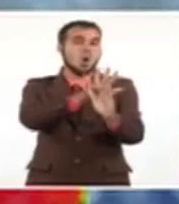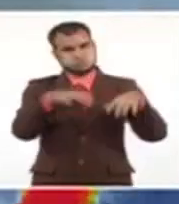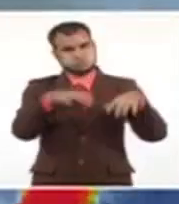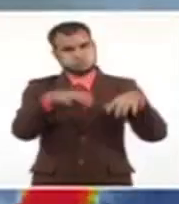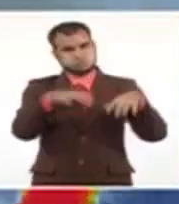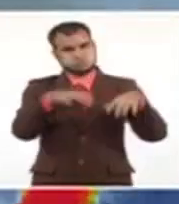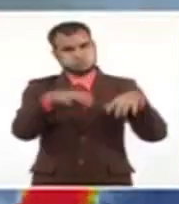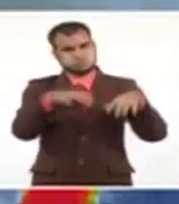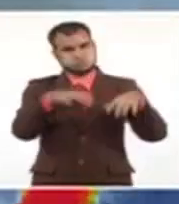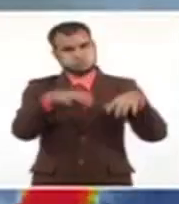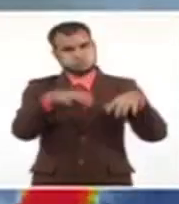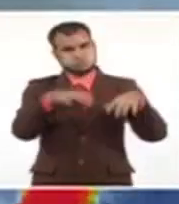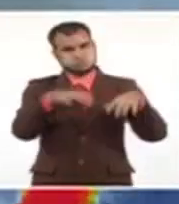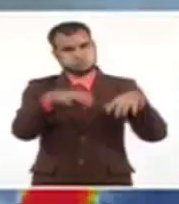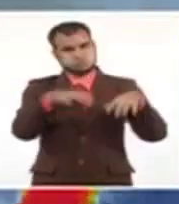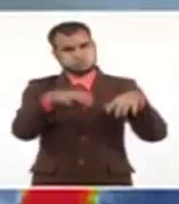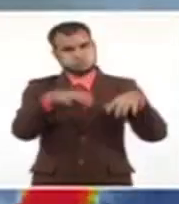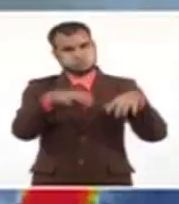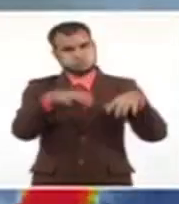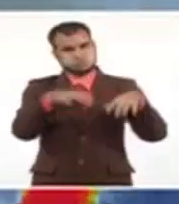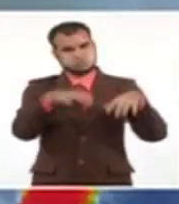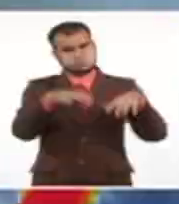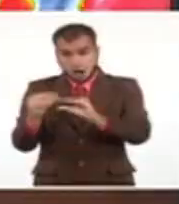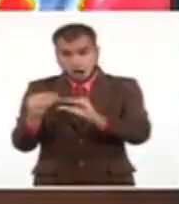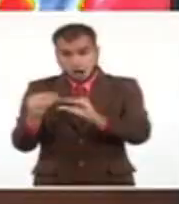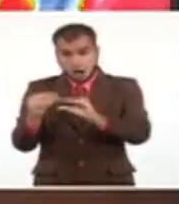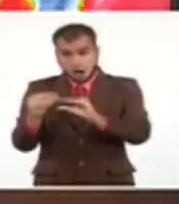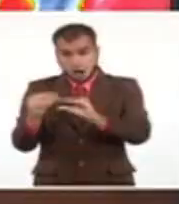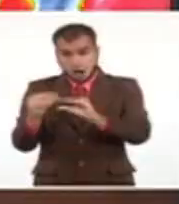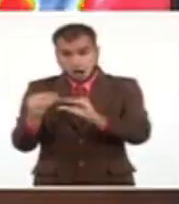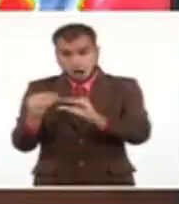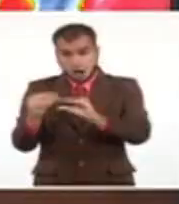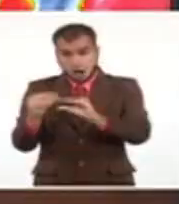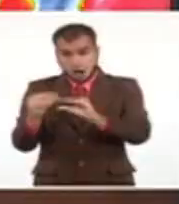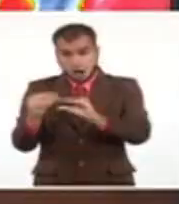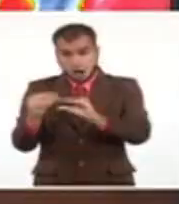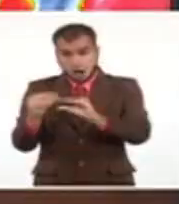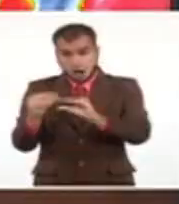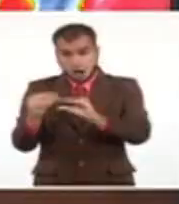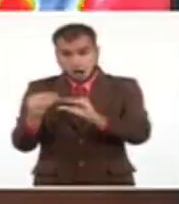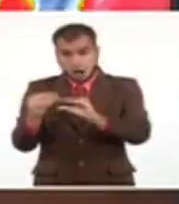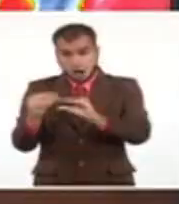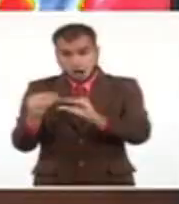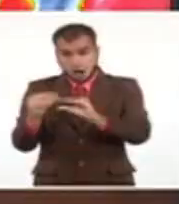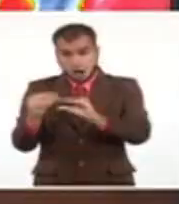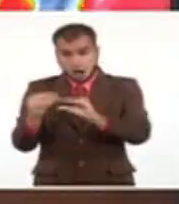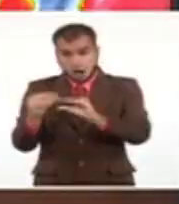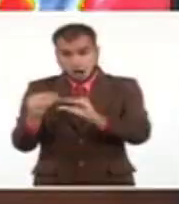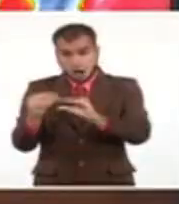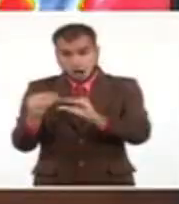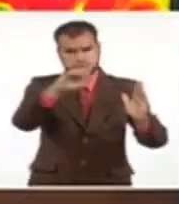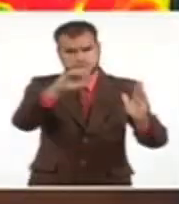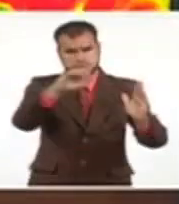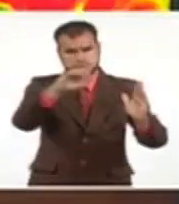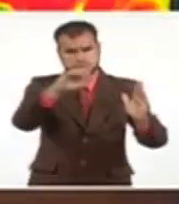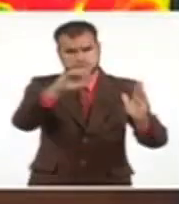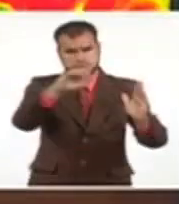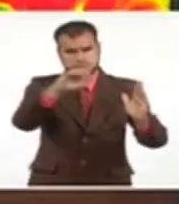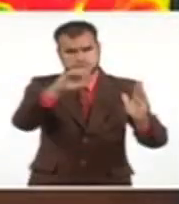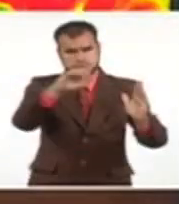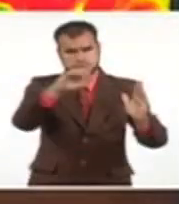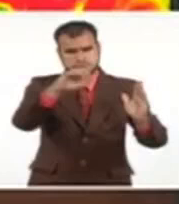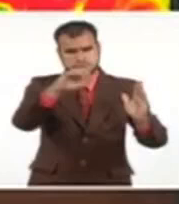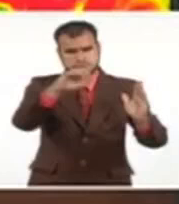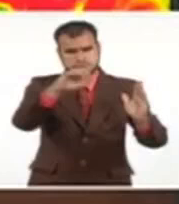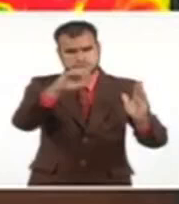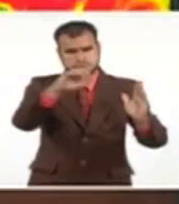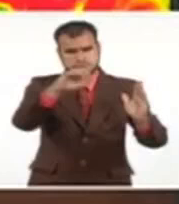mañana, durante el día, al resto de la parte oriental del país. Hay lluvia fuerte, localmente intensa. Las zonas montañosas